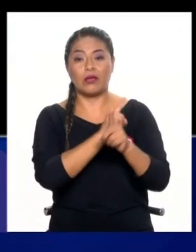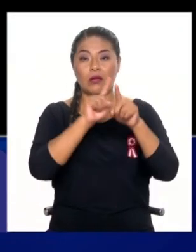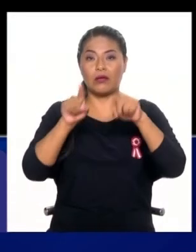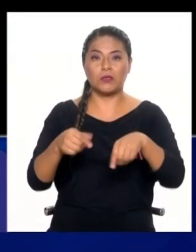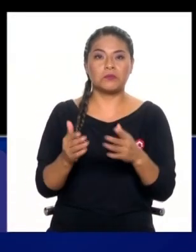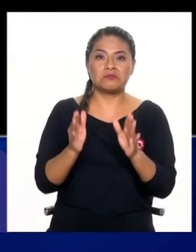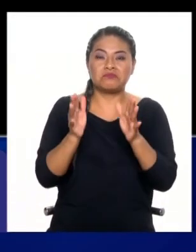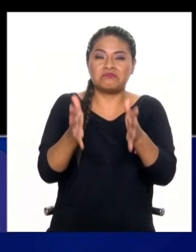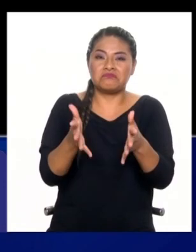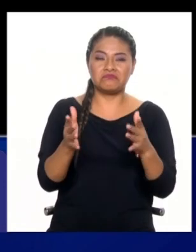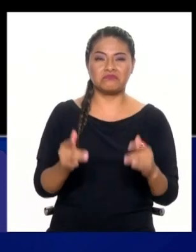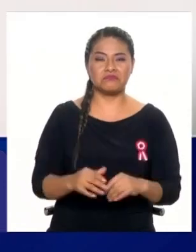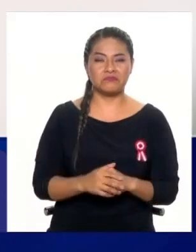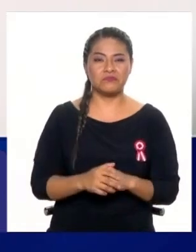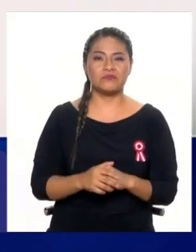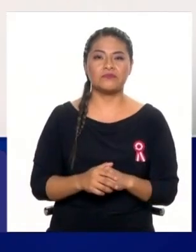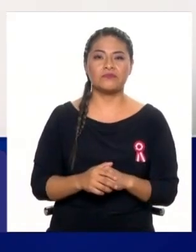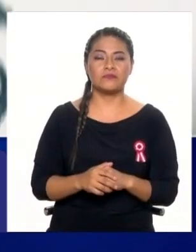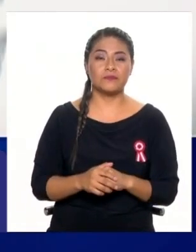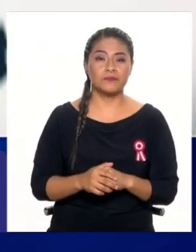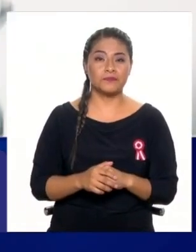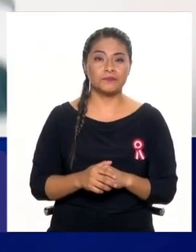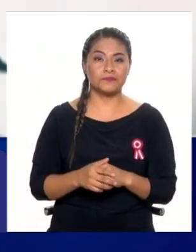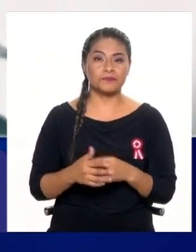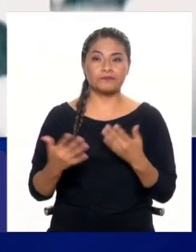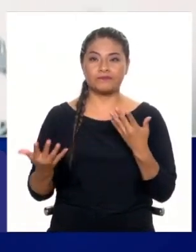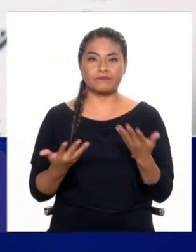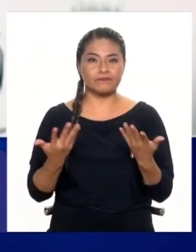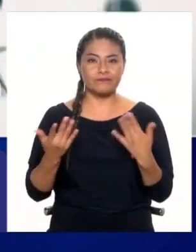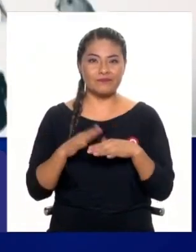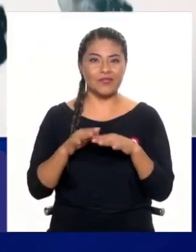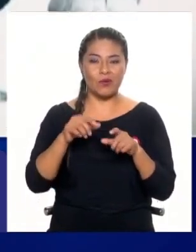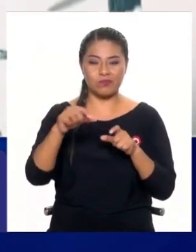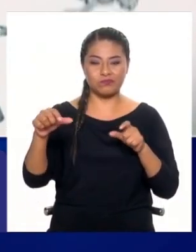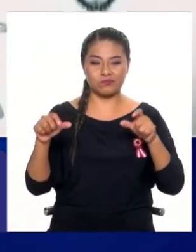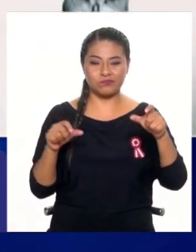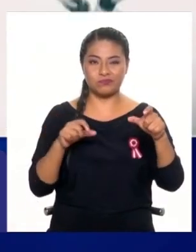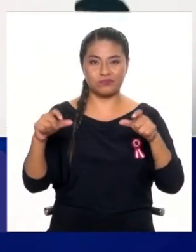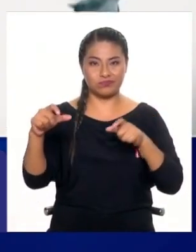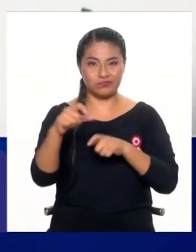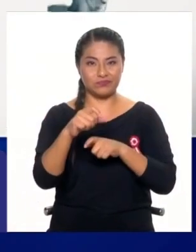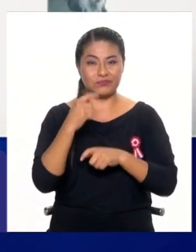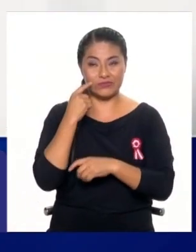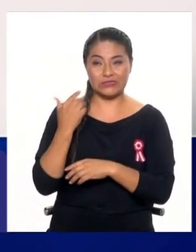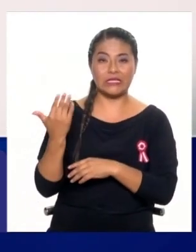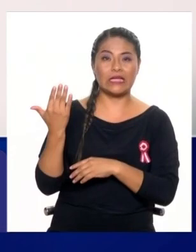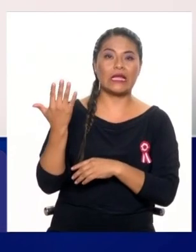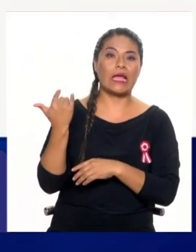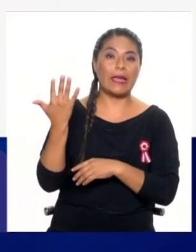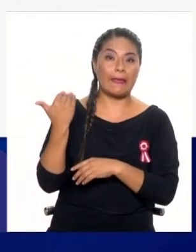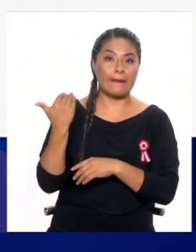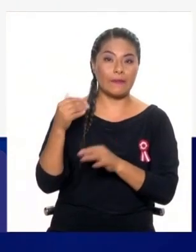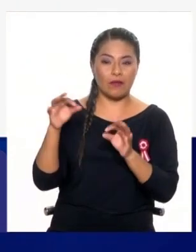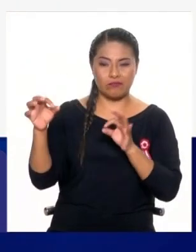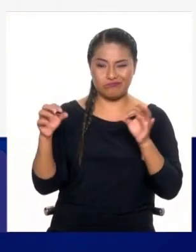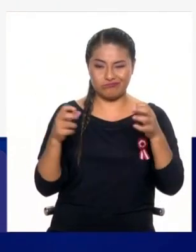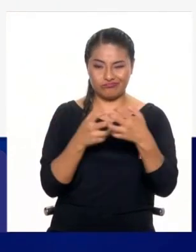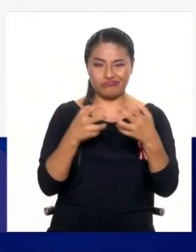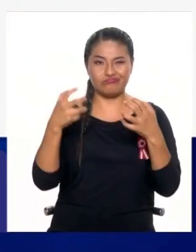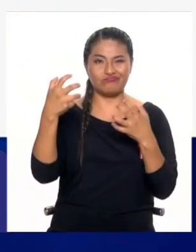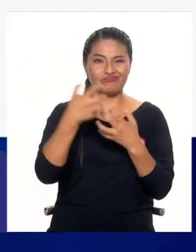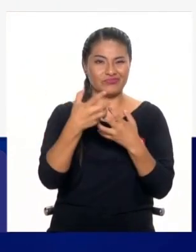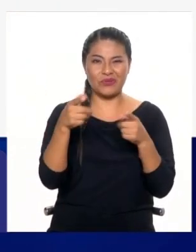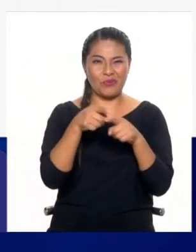Entonces, si nosotros tenemos, básicamente, es como hablar de un rompecabezas, donde tenemos 15 piezas que nunca fueron coordinadas para